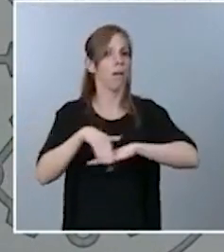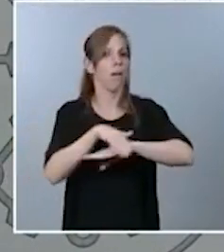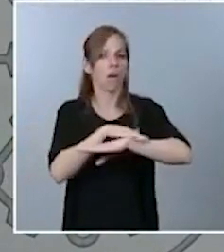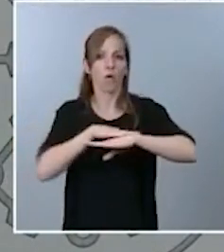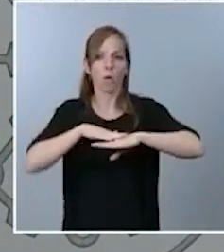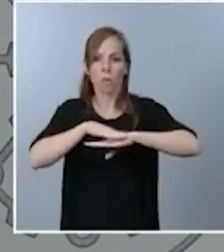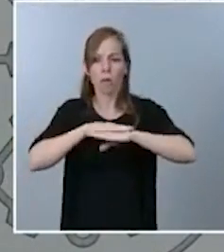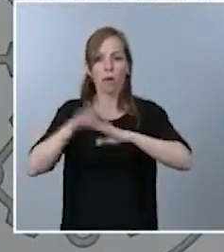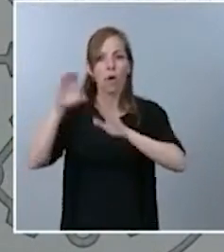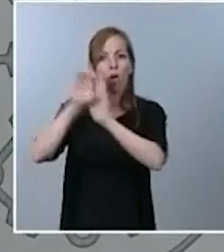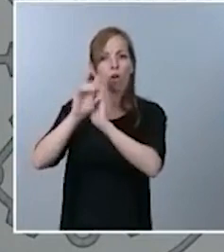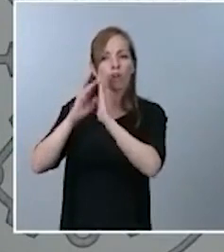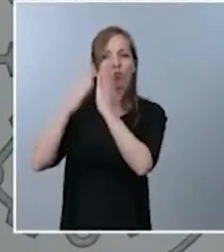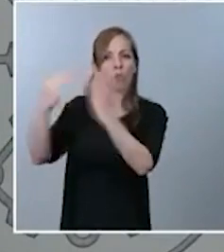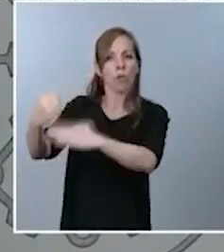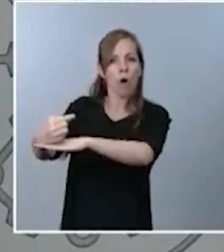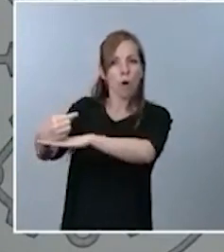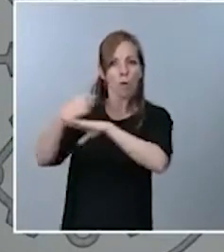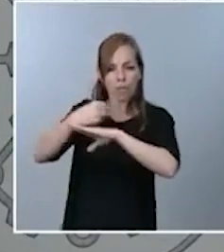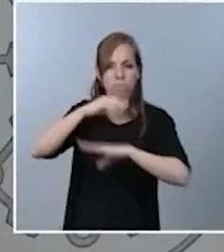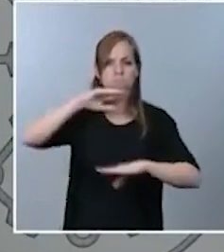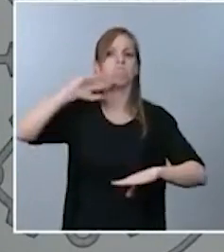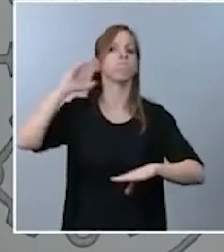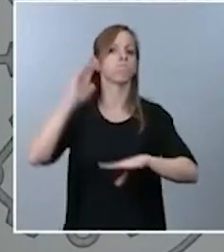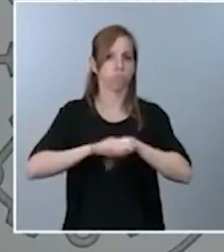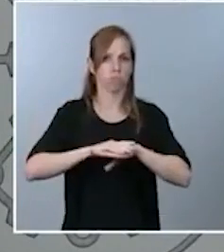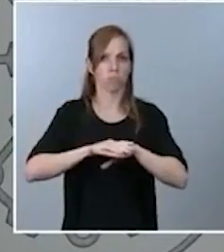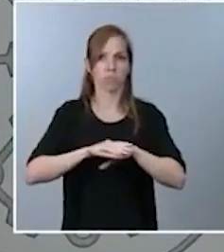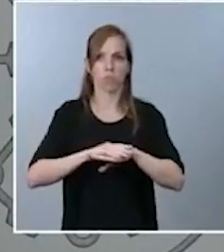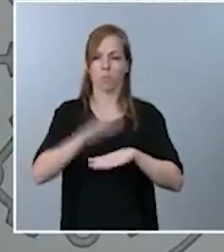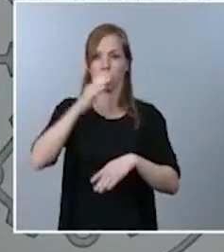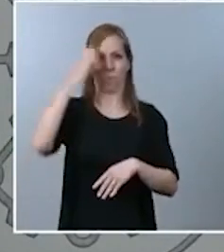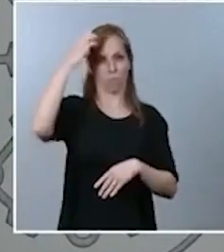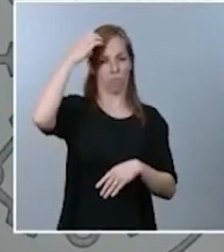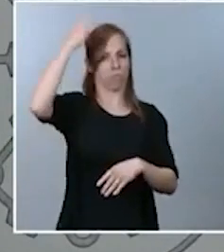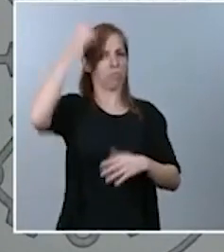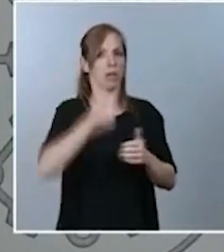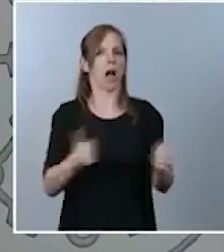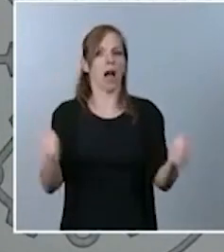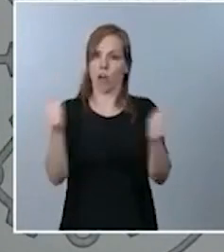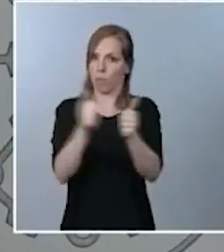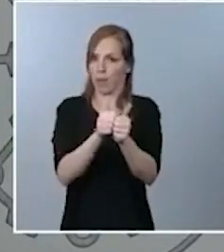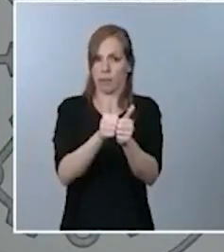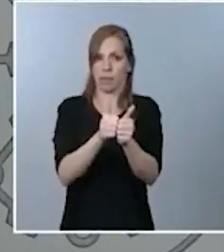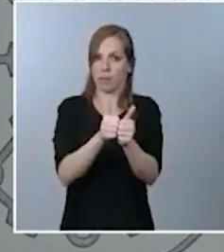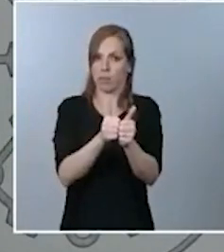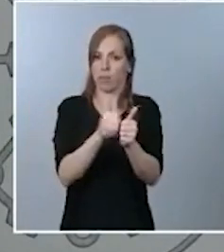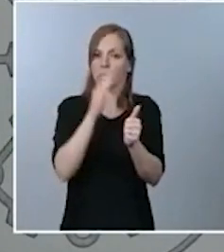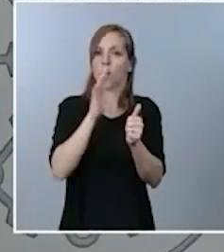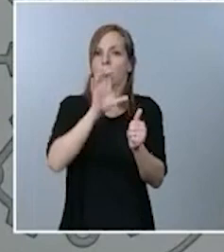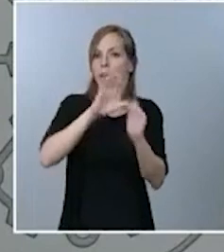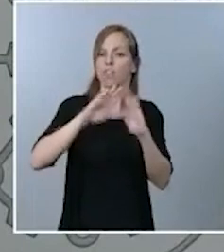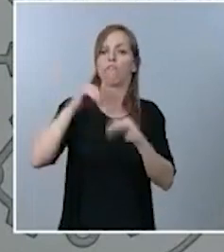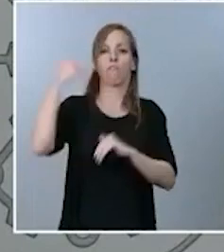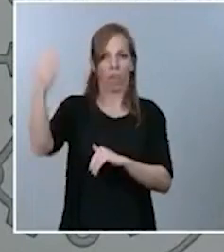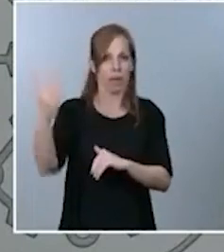en el acompañamiento que hace a Su Majestad el Rey en las tareas que realiza en el exterior. Y, en este caso,